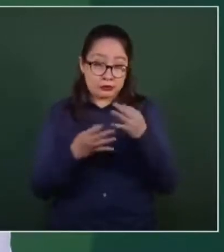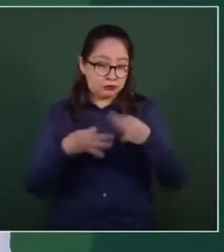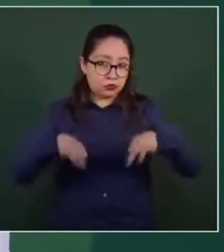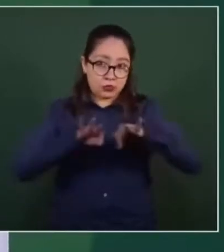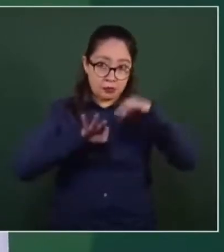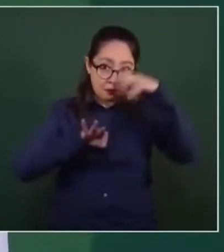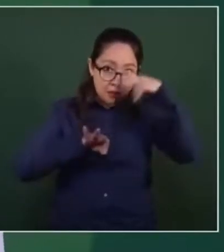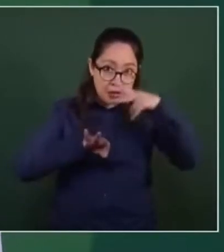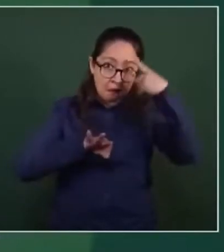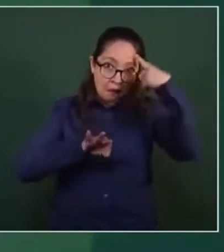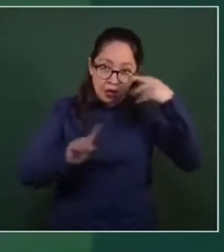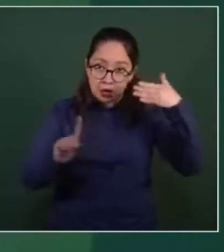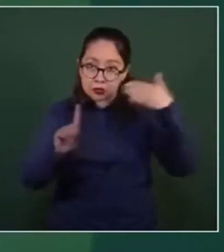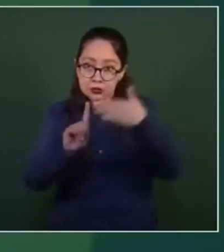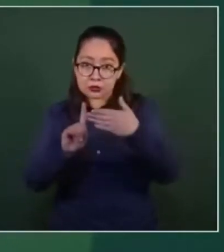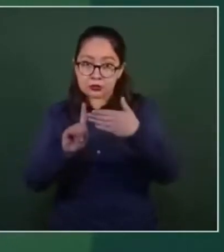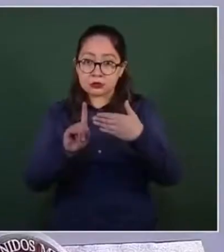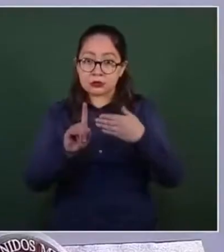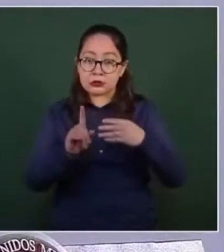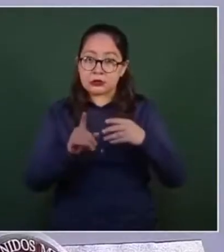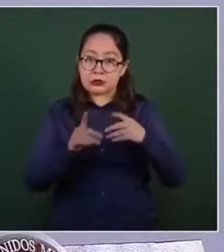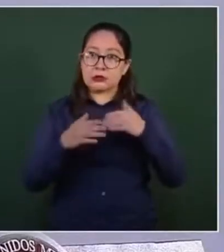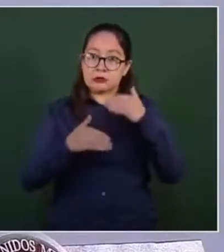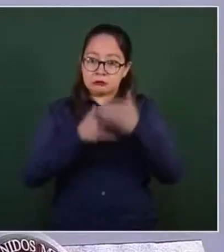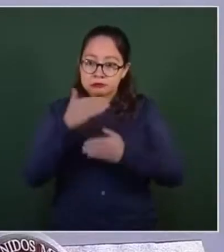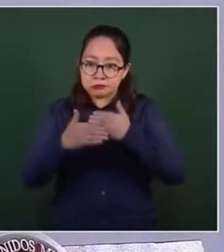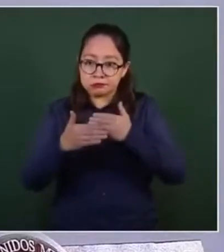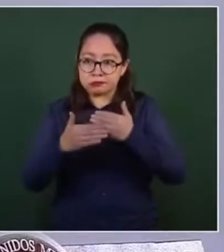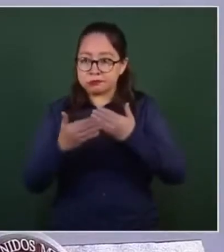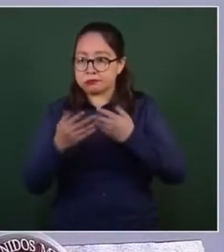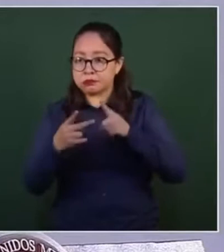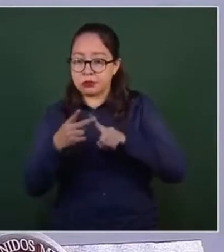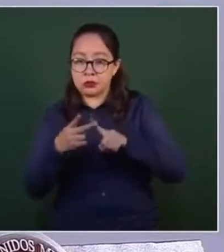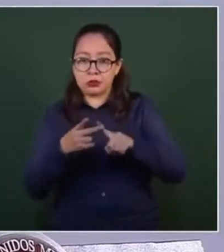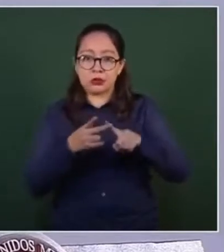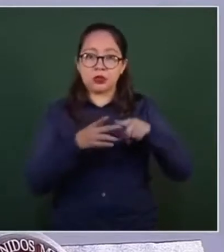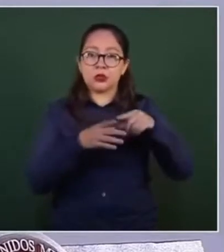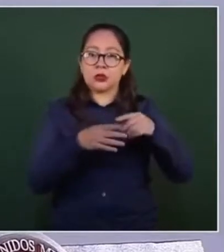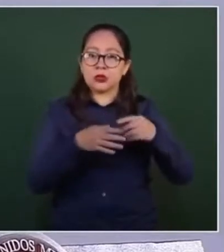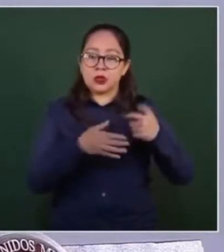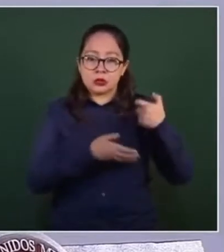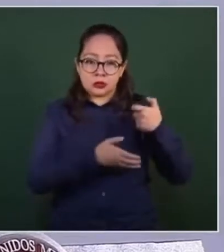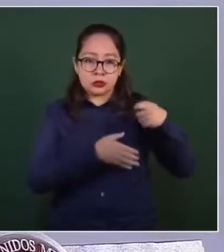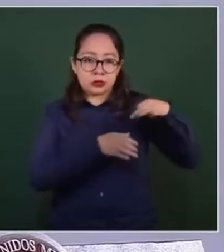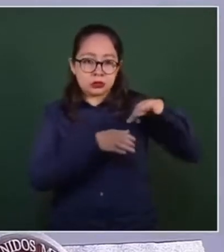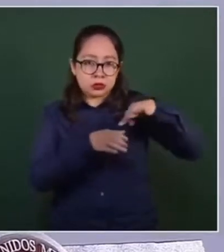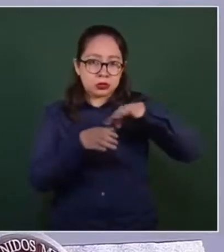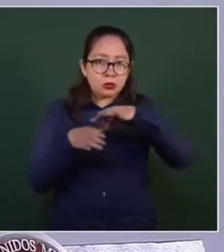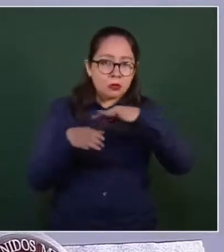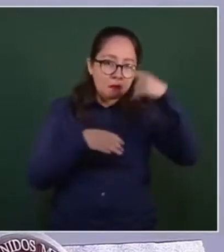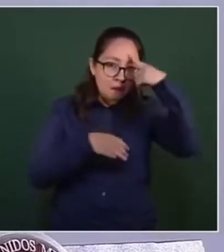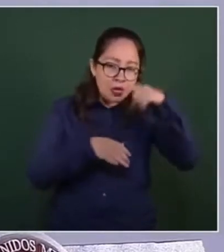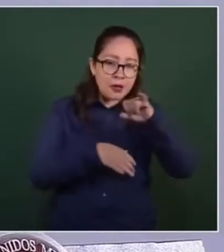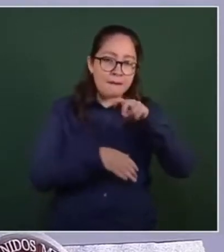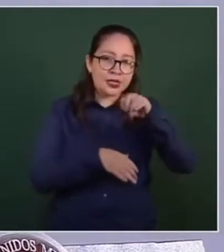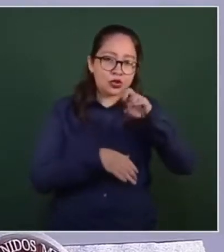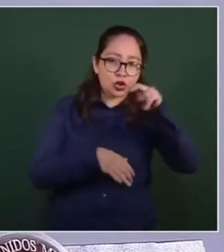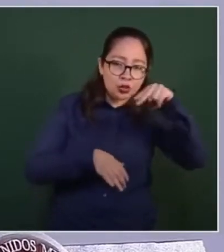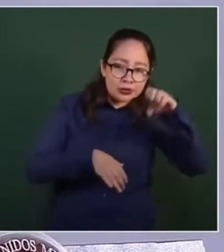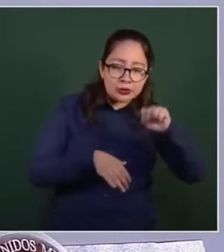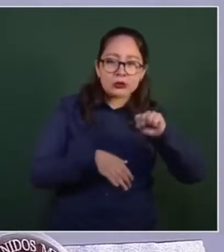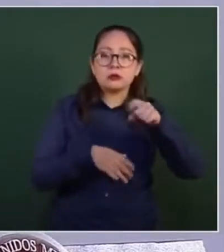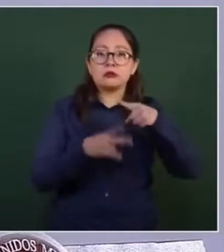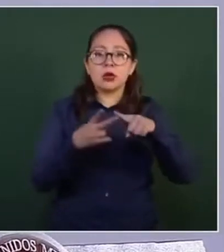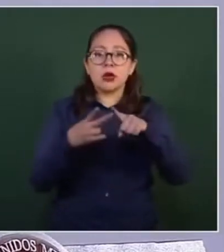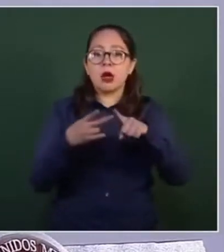que haya una nueva etapa y que se deje atrás el plan, la iniciativa Mérida, lo que dijo el secretario de Relaciones Exteriores, es que se